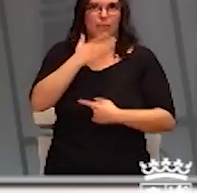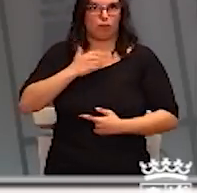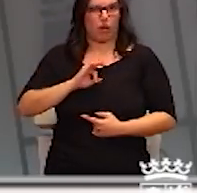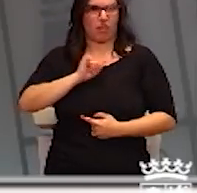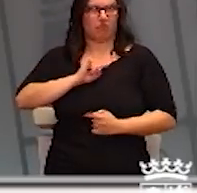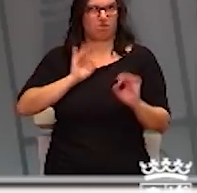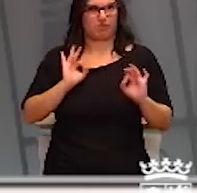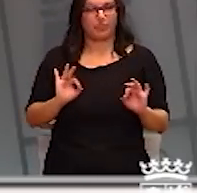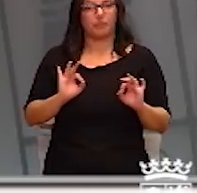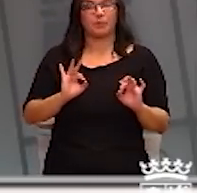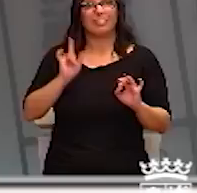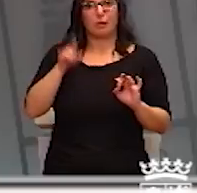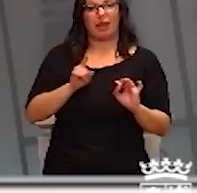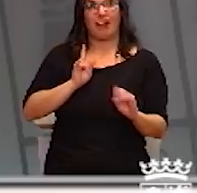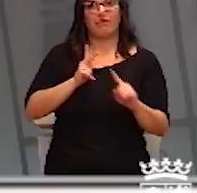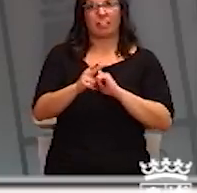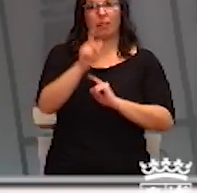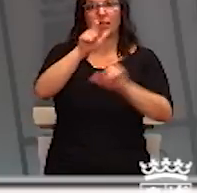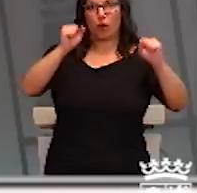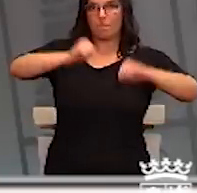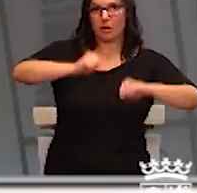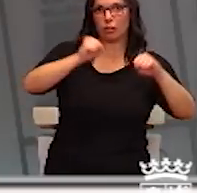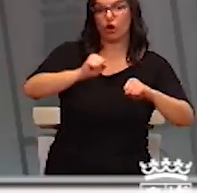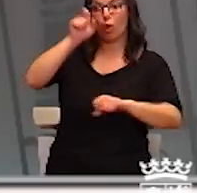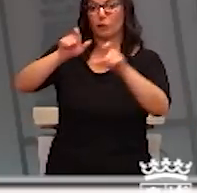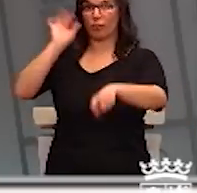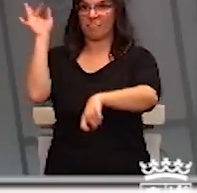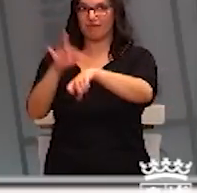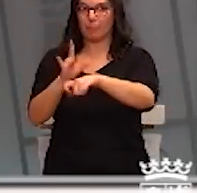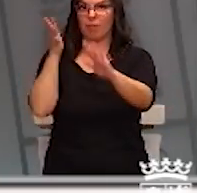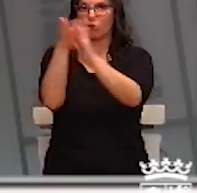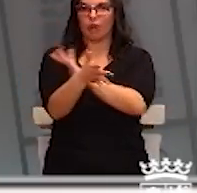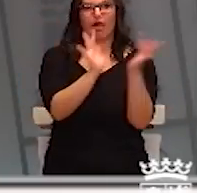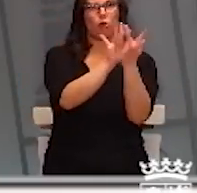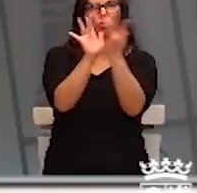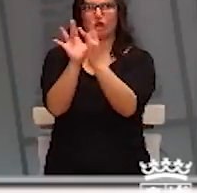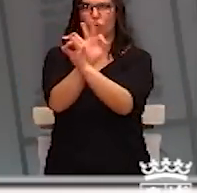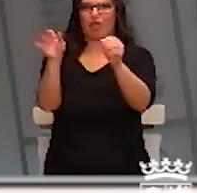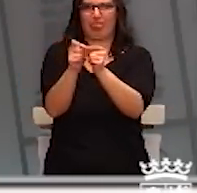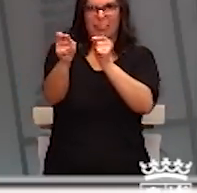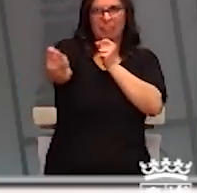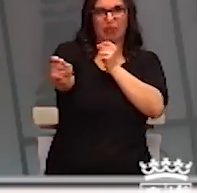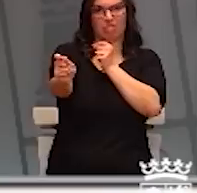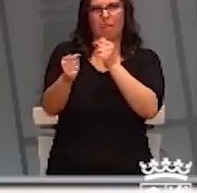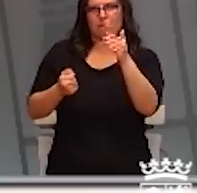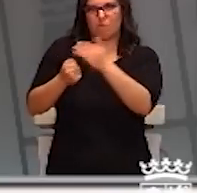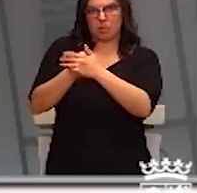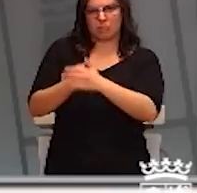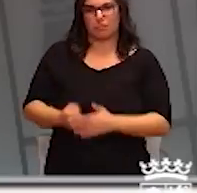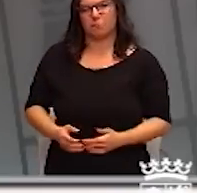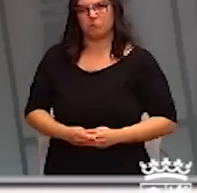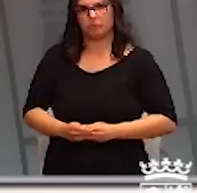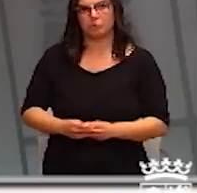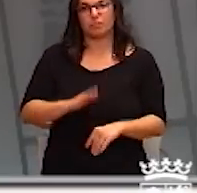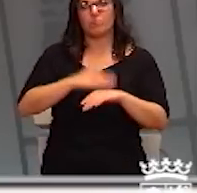También deberán evitar el contacto próximo con personas mayores o con enfermedades crónicas, manteniendo la mayor distancia posible. Para